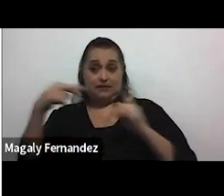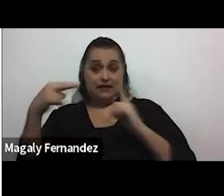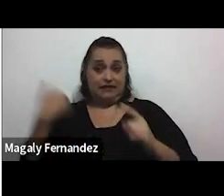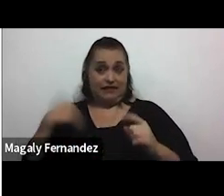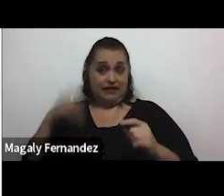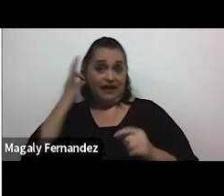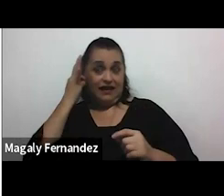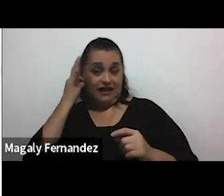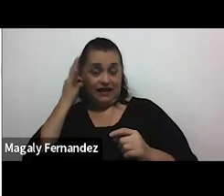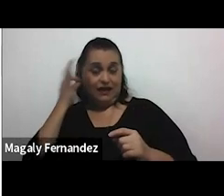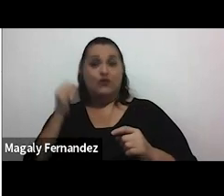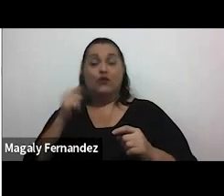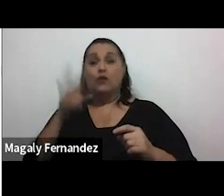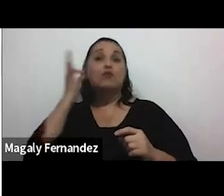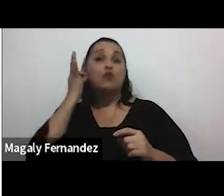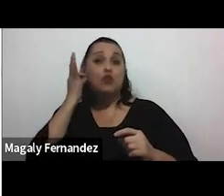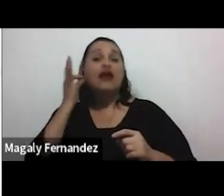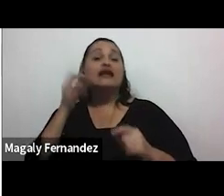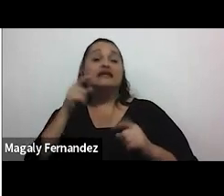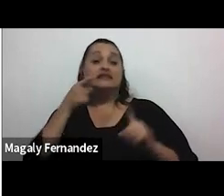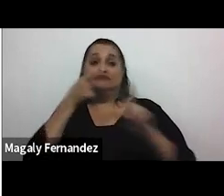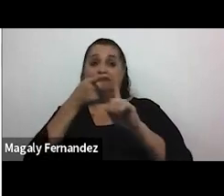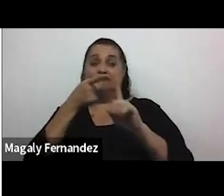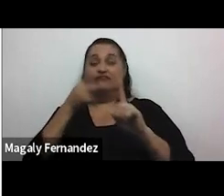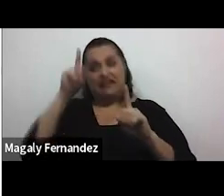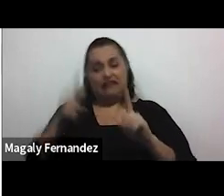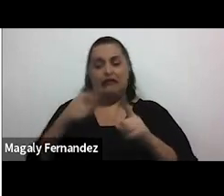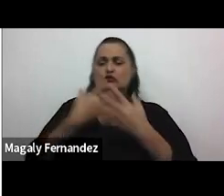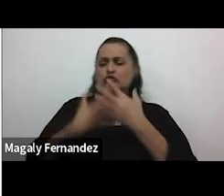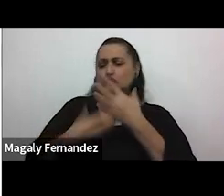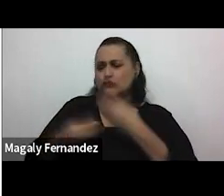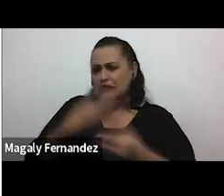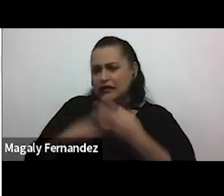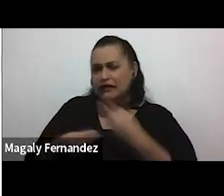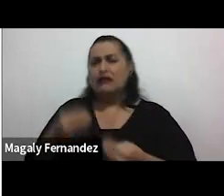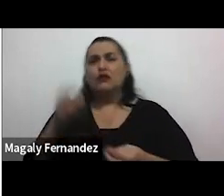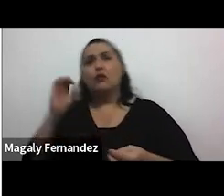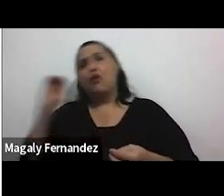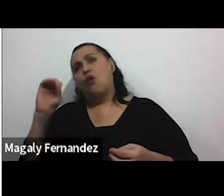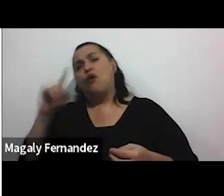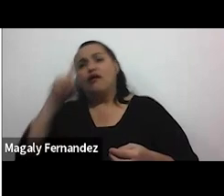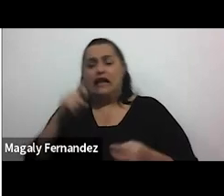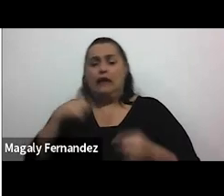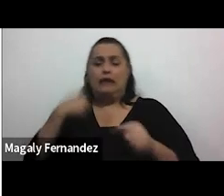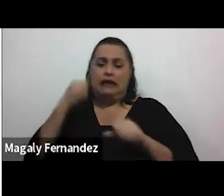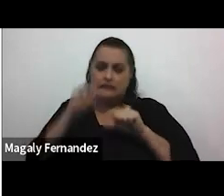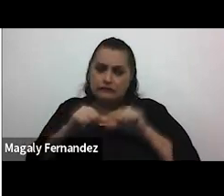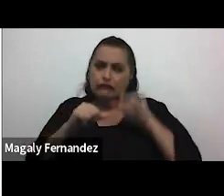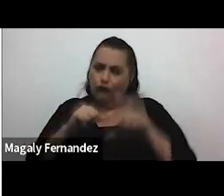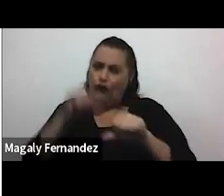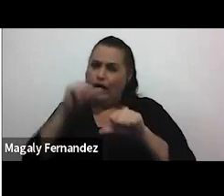donde las mujeres tenemos que sufrir o tenemos que hacer mucho esfuerzo